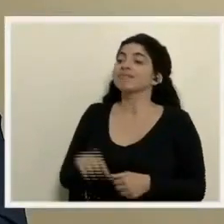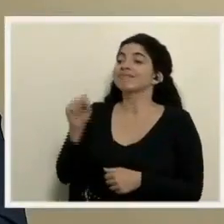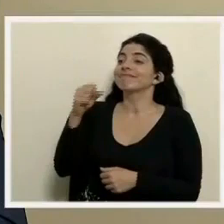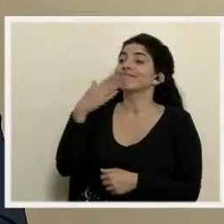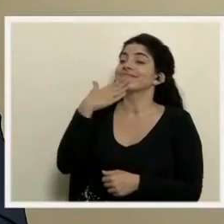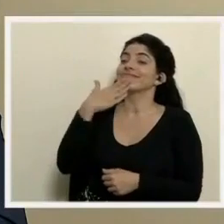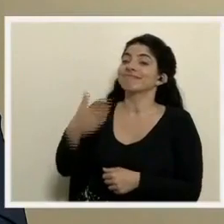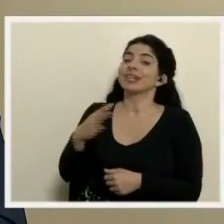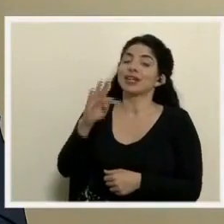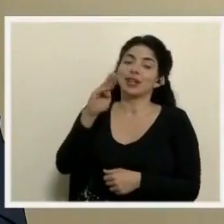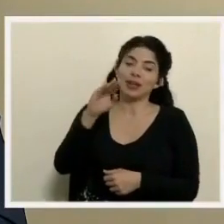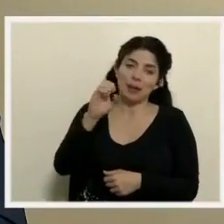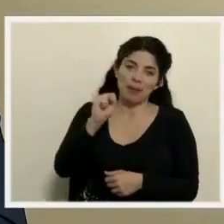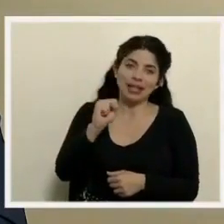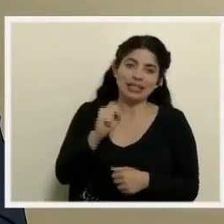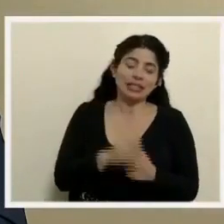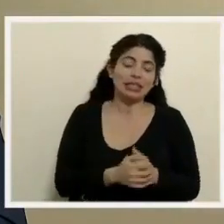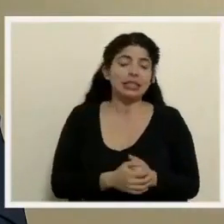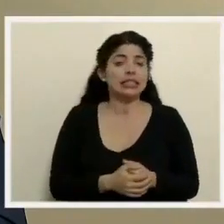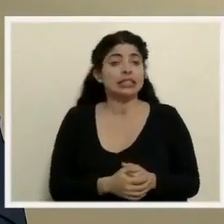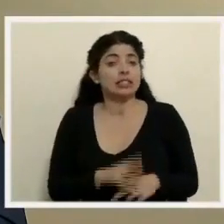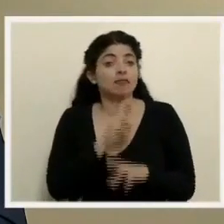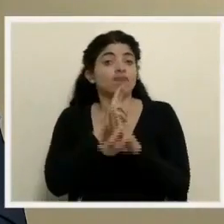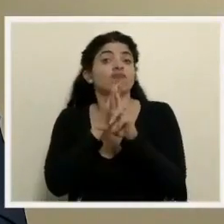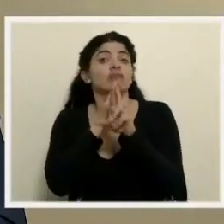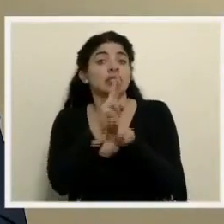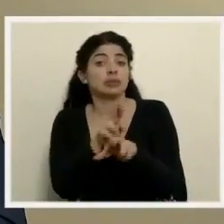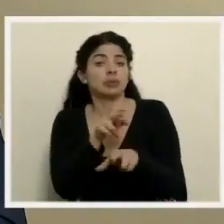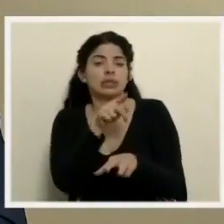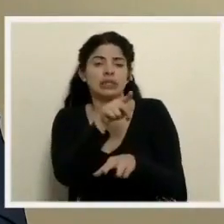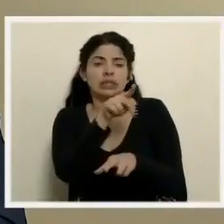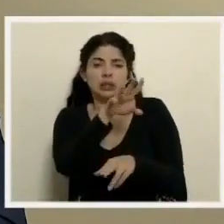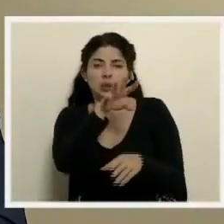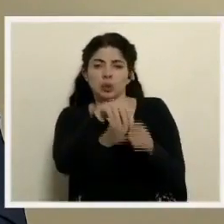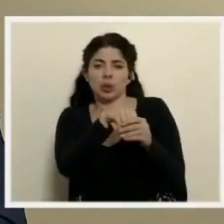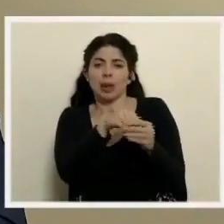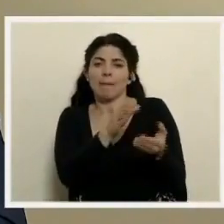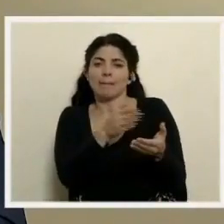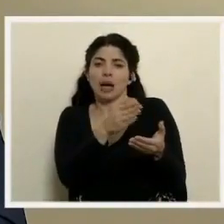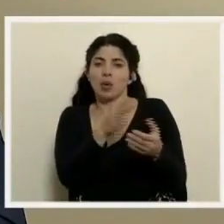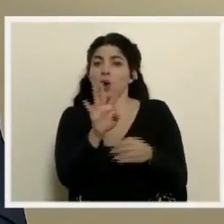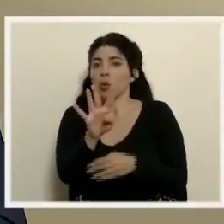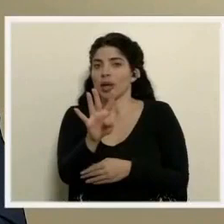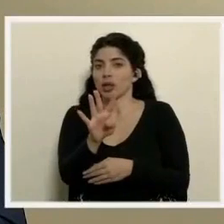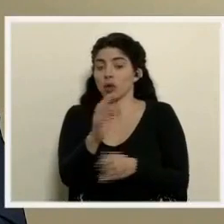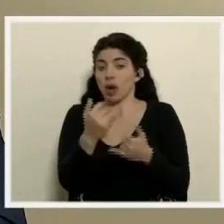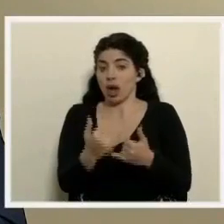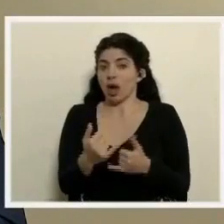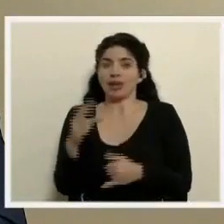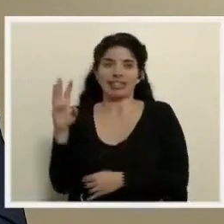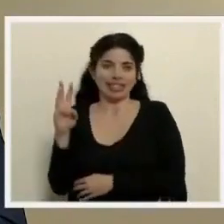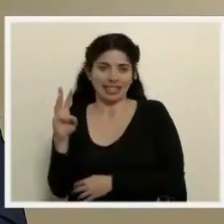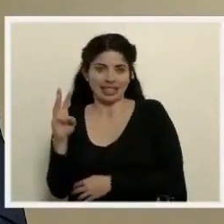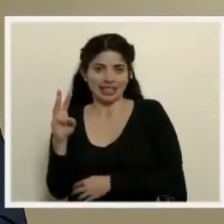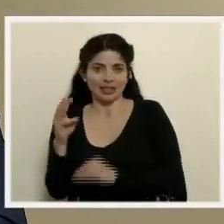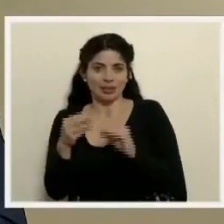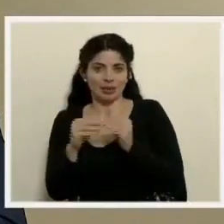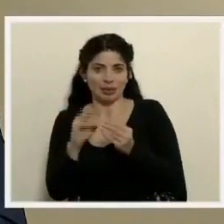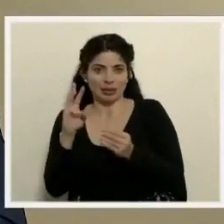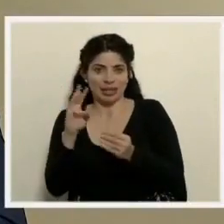Sí, gracias, Tomás. La respuesta, bueno, eso está incluido desde el manual 4, estamos en la versión 6 actualmente,